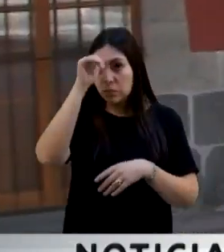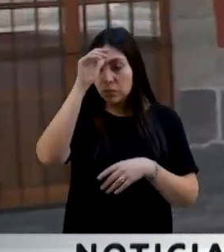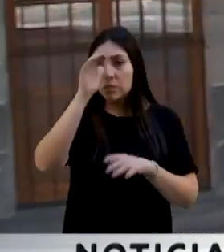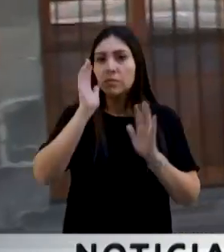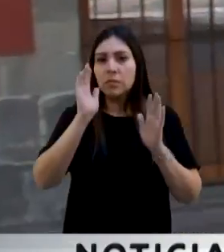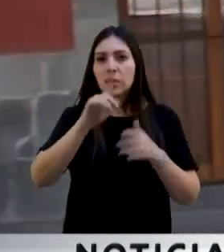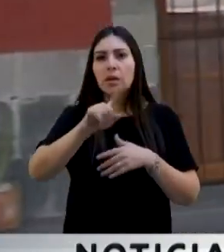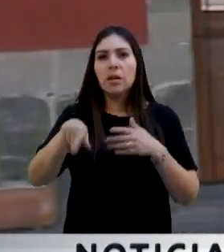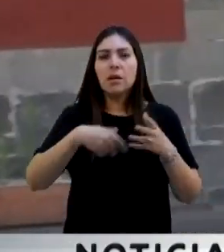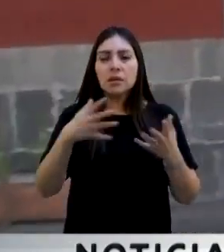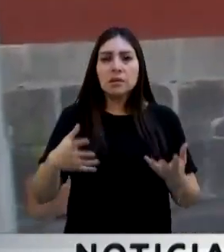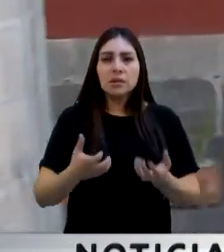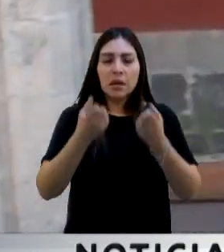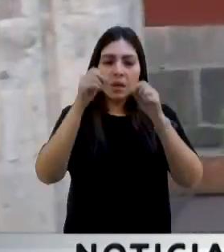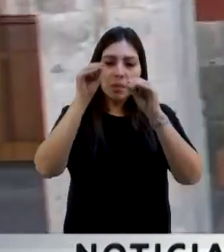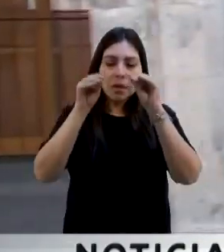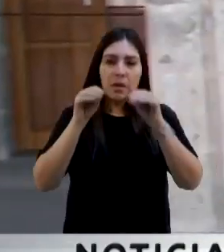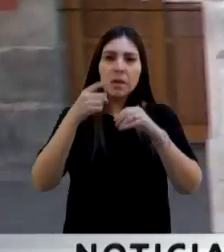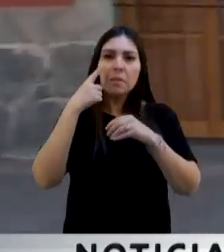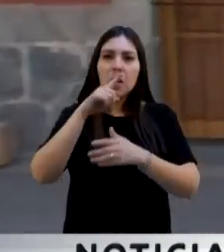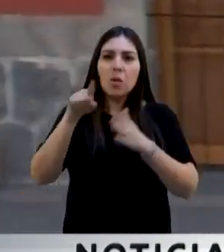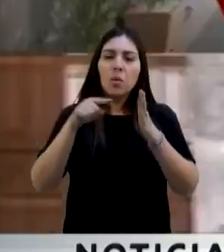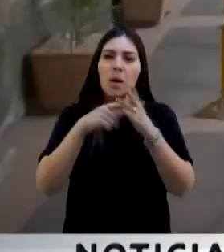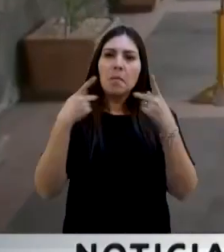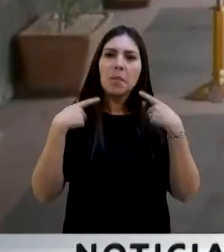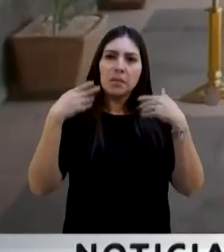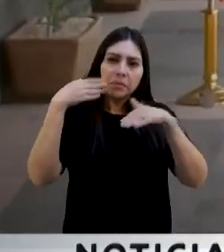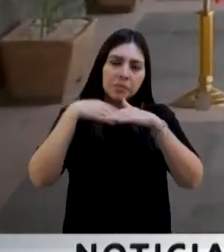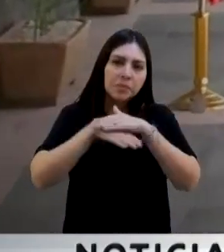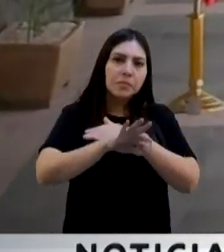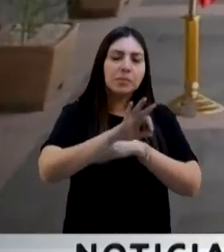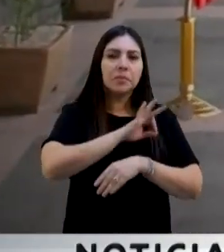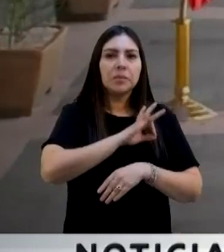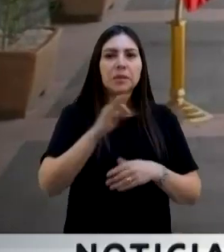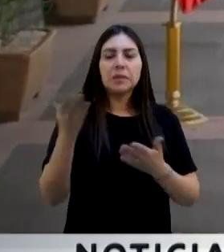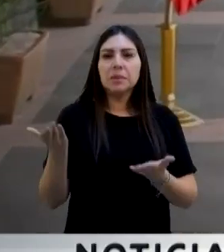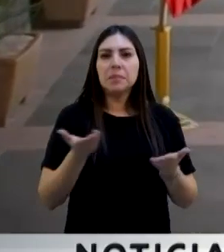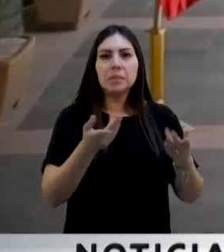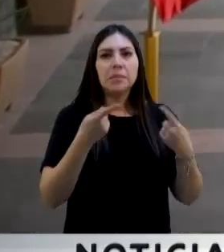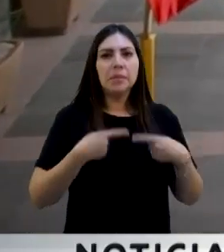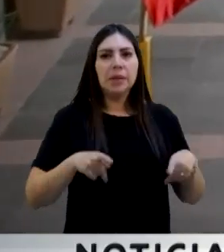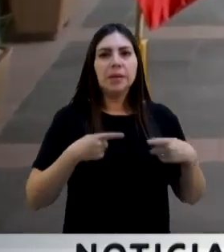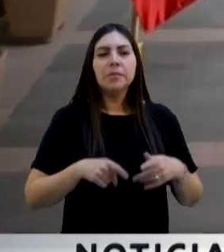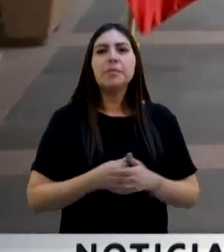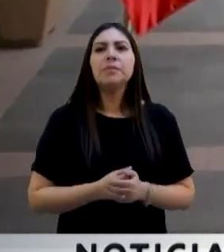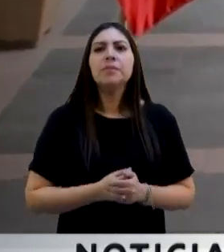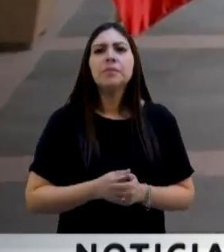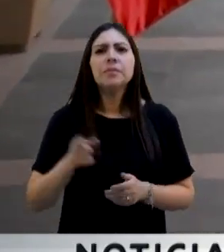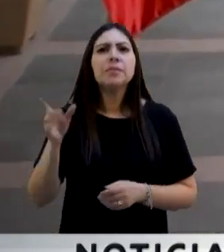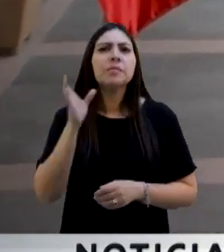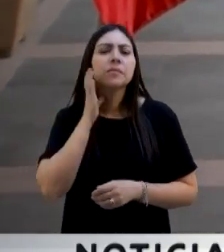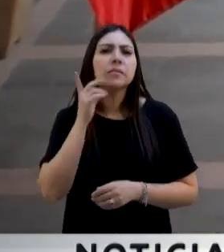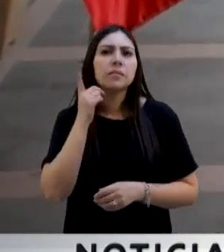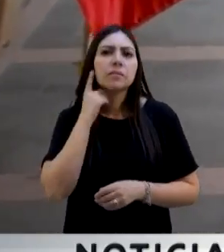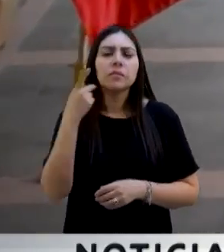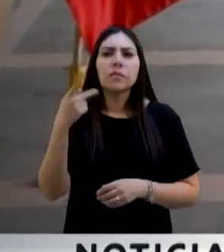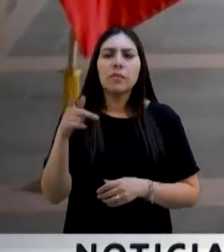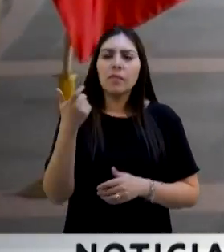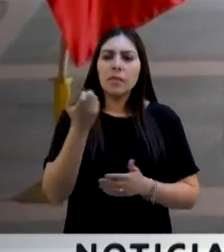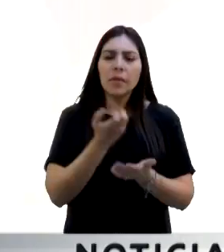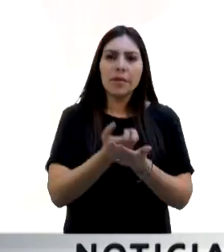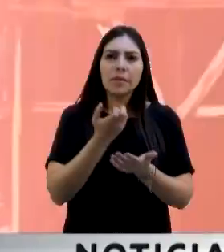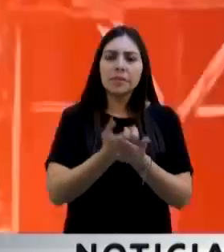ciudadanía. Es un esfuerzo que hizo la Cámara de Diputados con sus economías para iniciar su